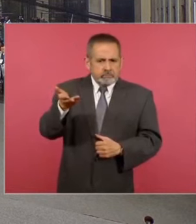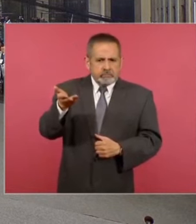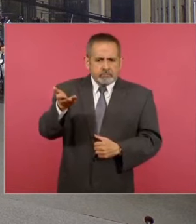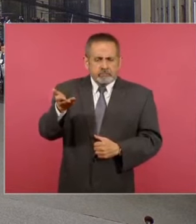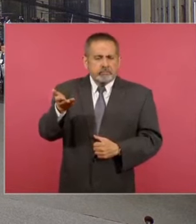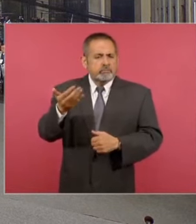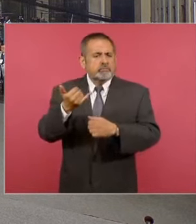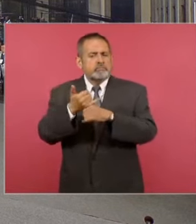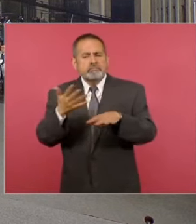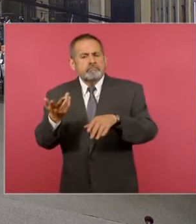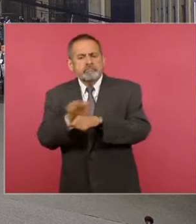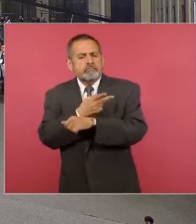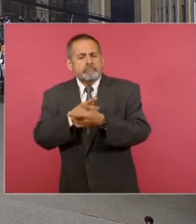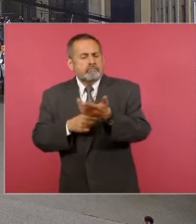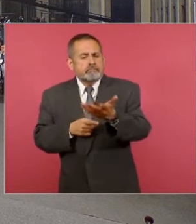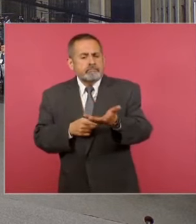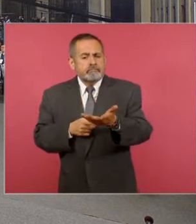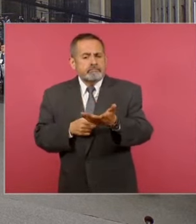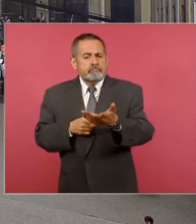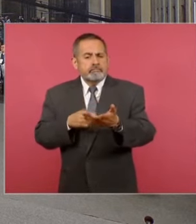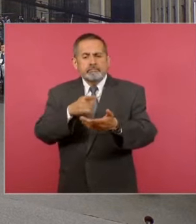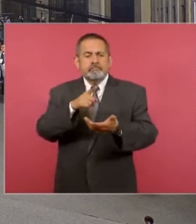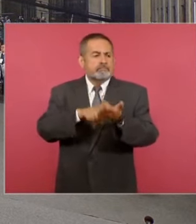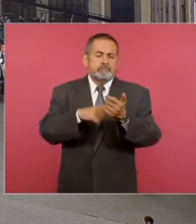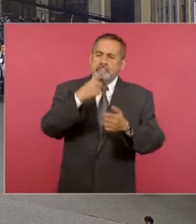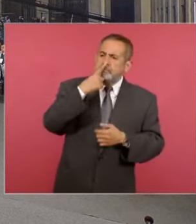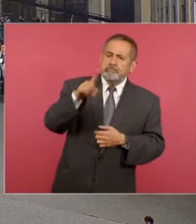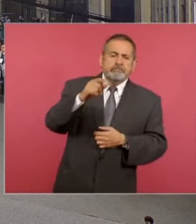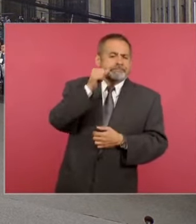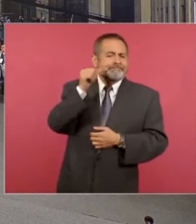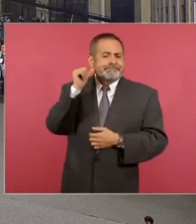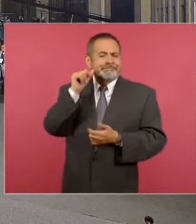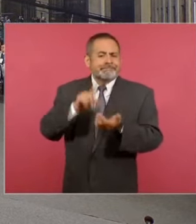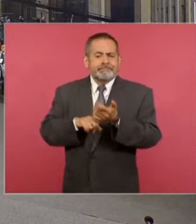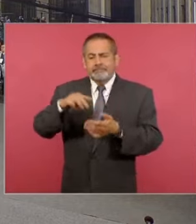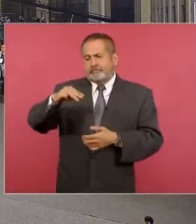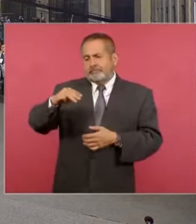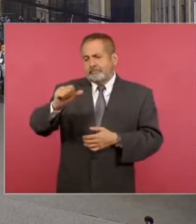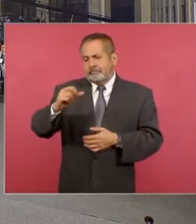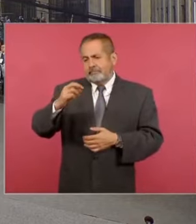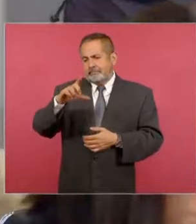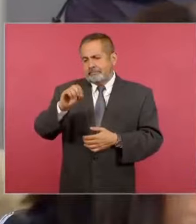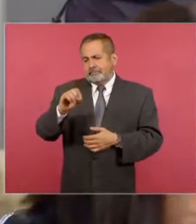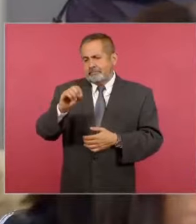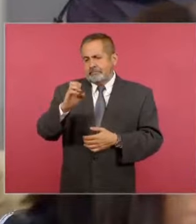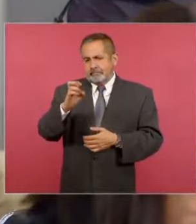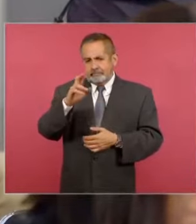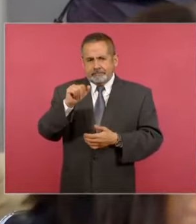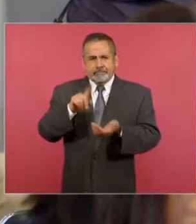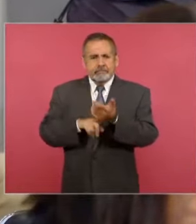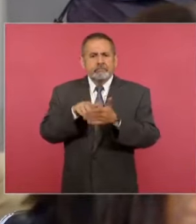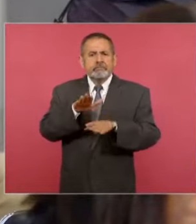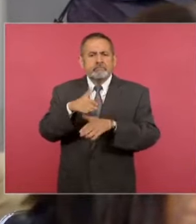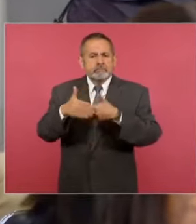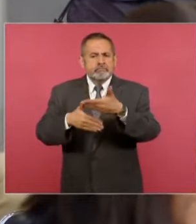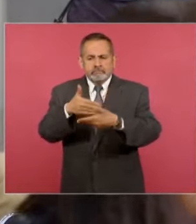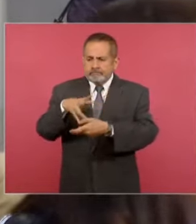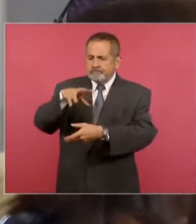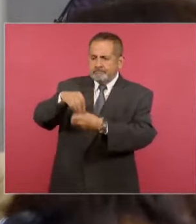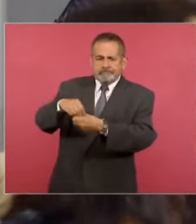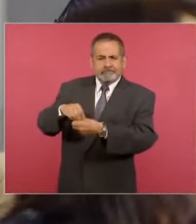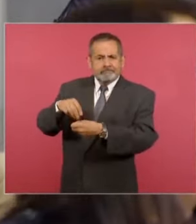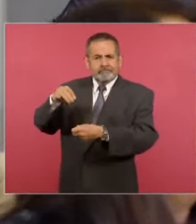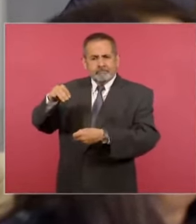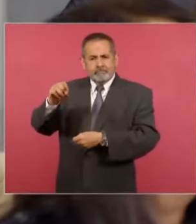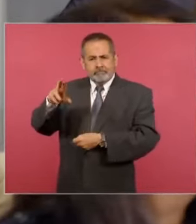la información que tiene respecto a esta impugnación que presentó ayer Marcelo Ebrard en torno al proceso interno de Morena.